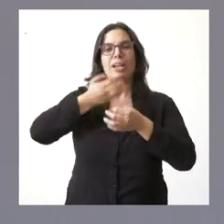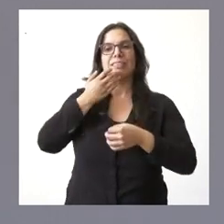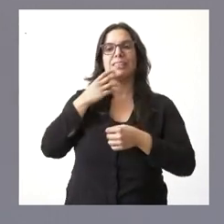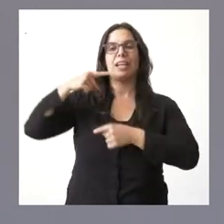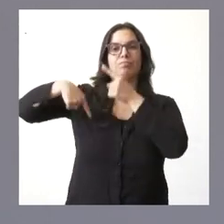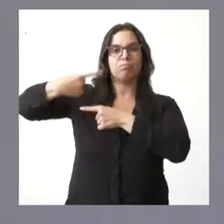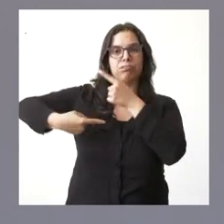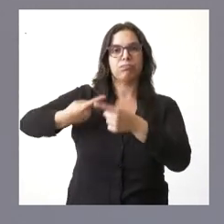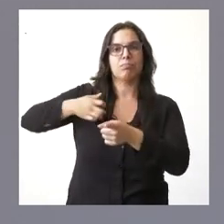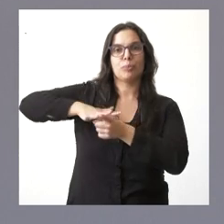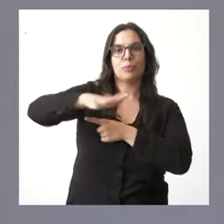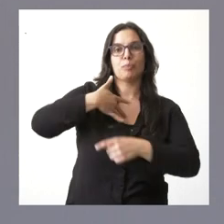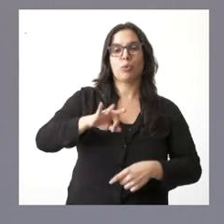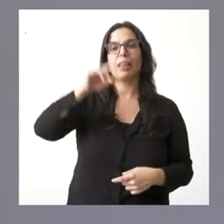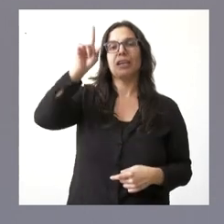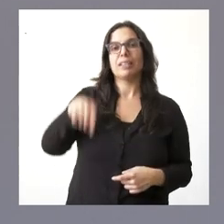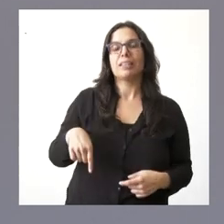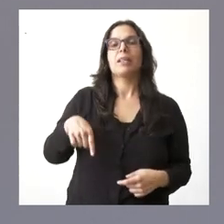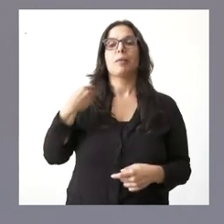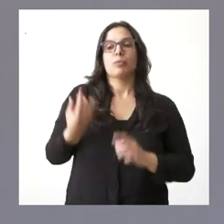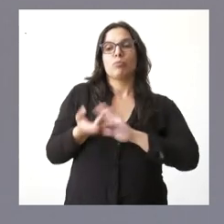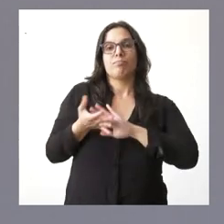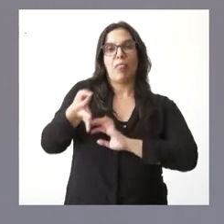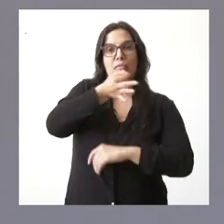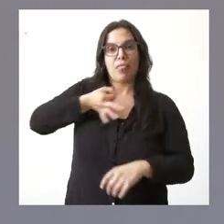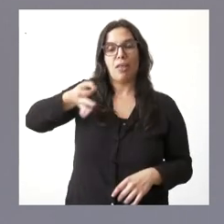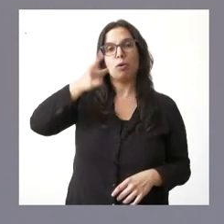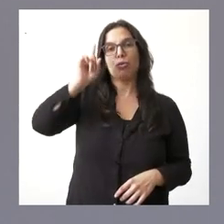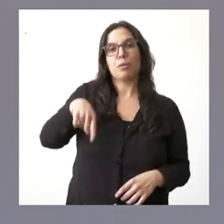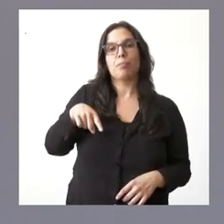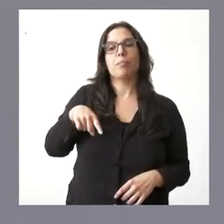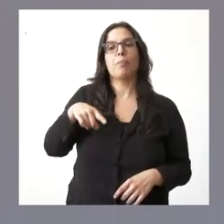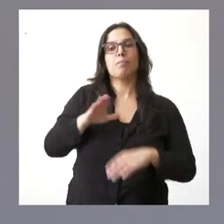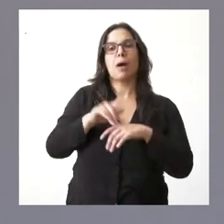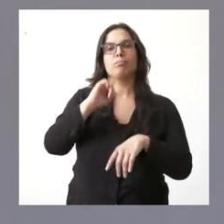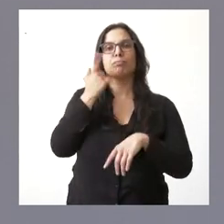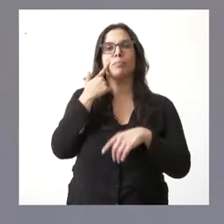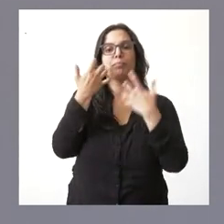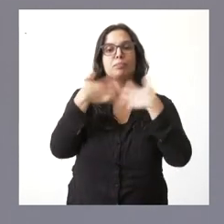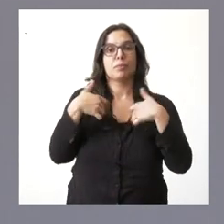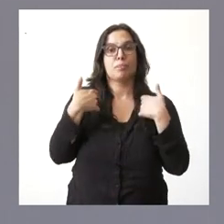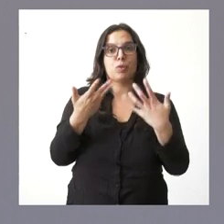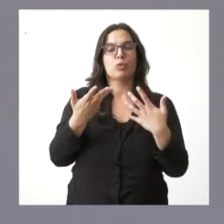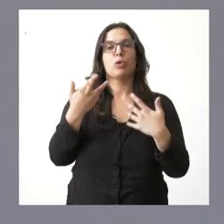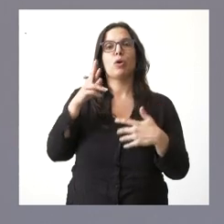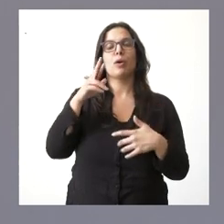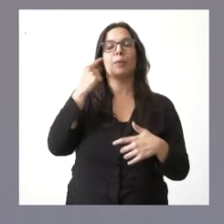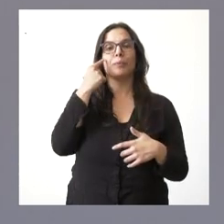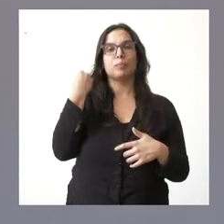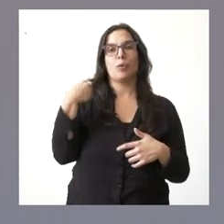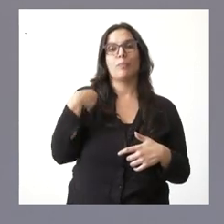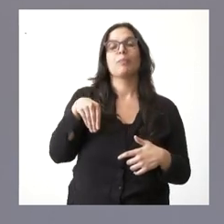para ophthalmología de producción celular, o para la determinación automática y precoz de retiopatía diabética.